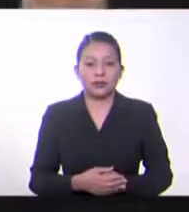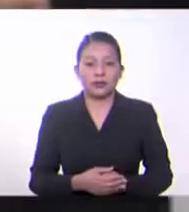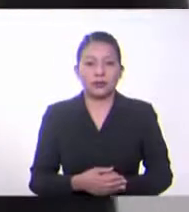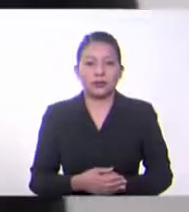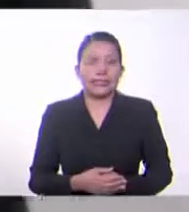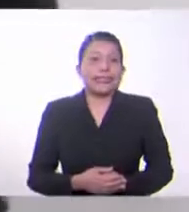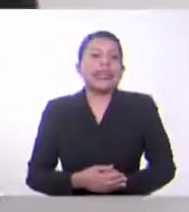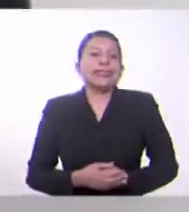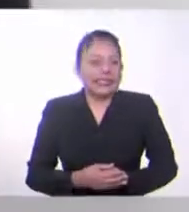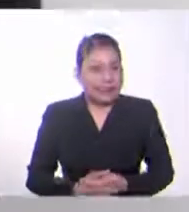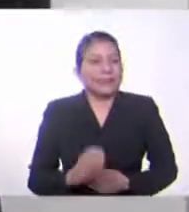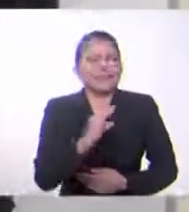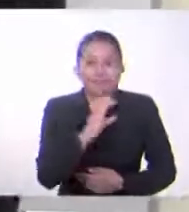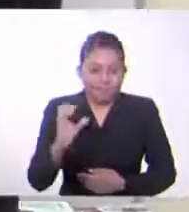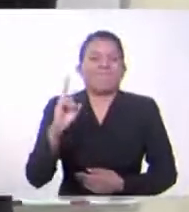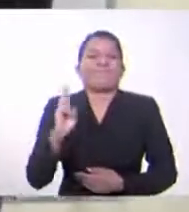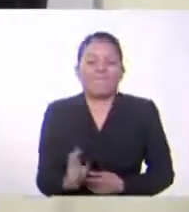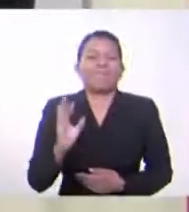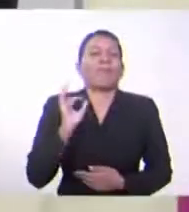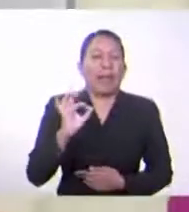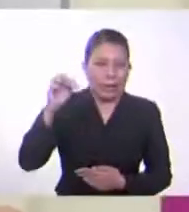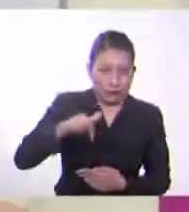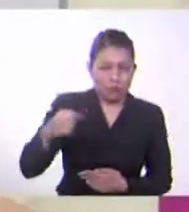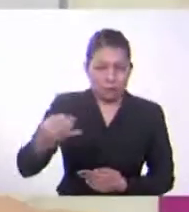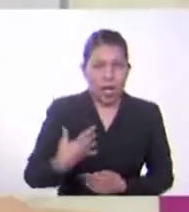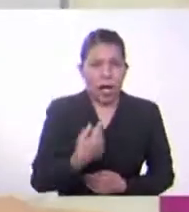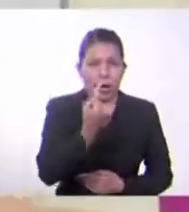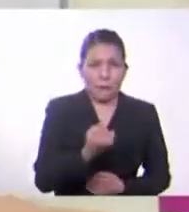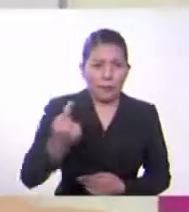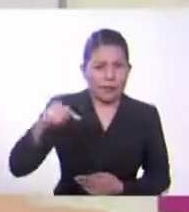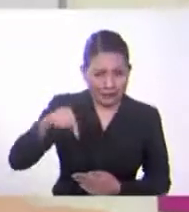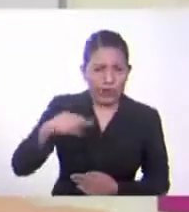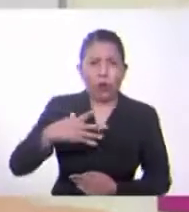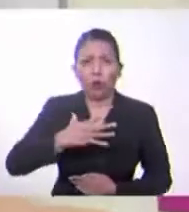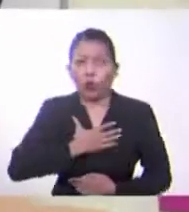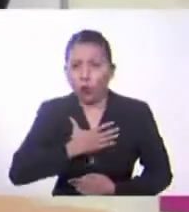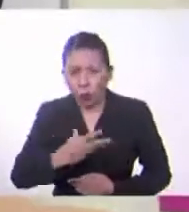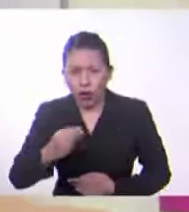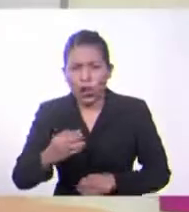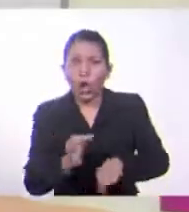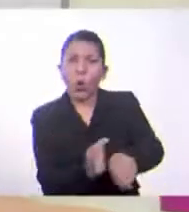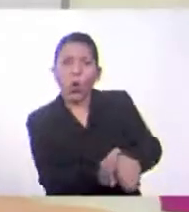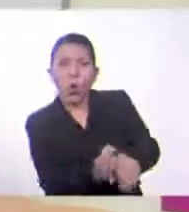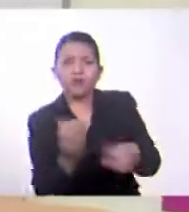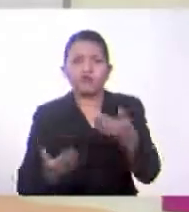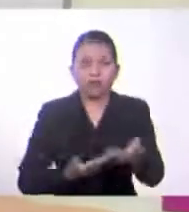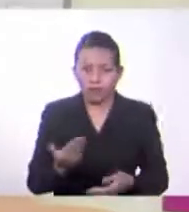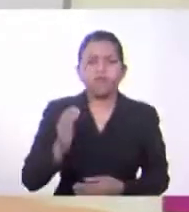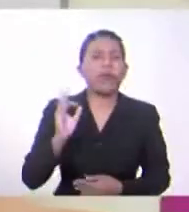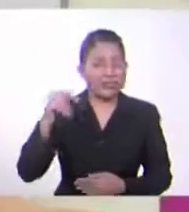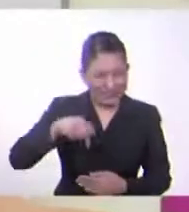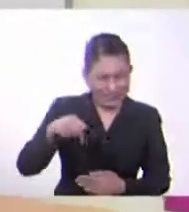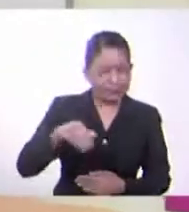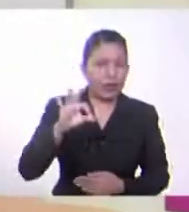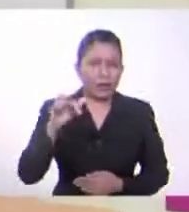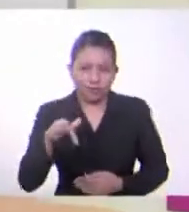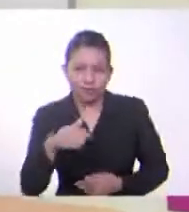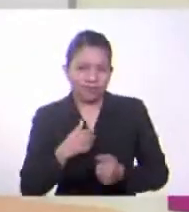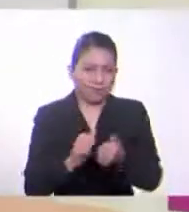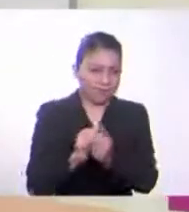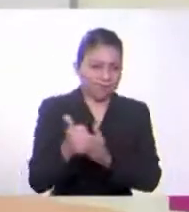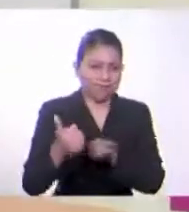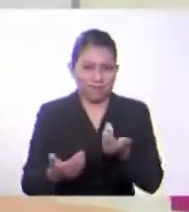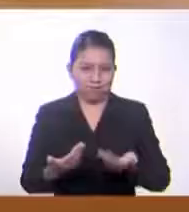Costa Rica, mi país. A mí me han dicho que a las personas de aquí les gustan mucho los relojes, así que yo sé que sí. Mi emprendimiento me va a ir